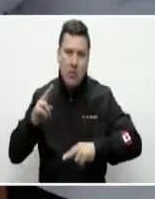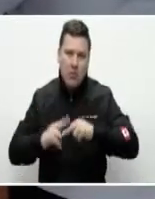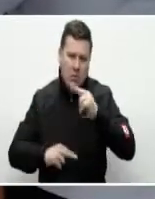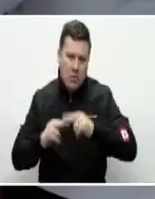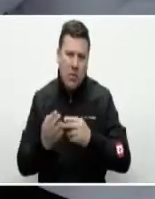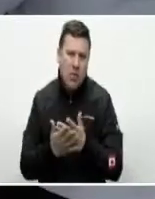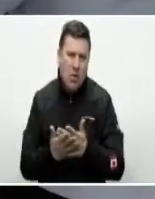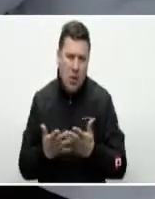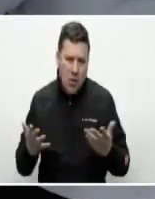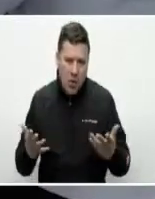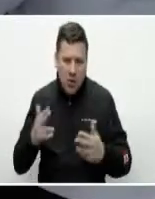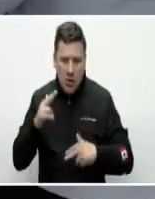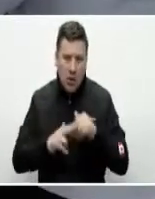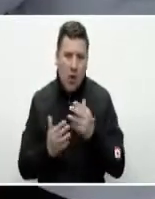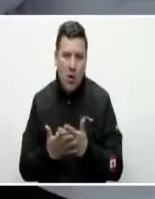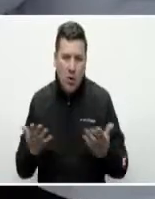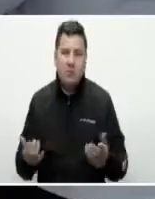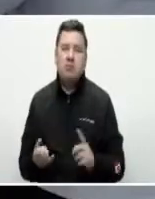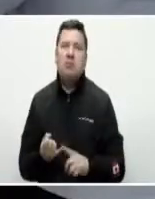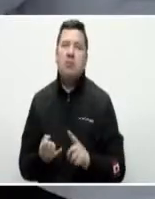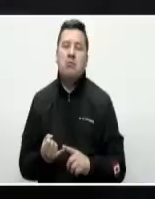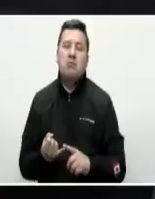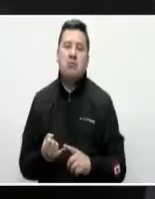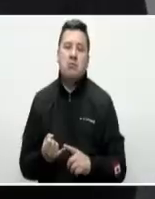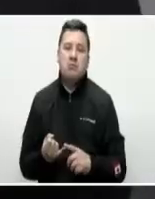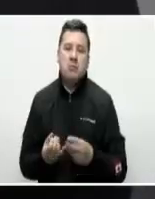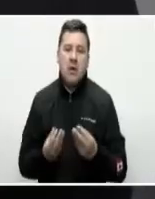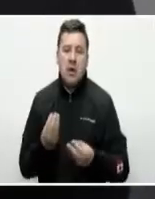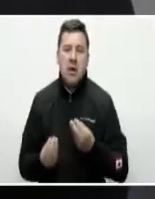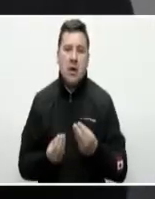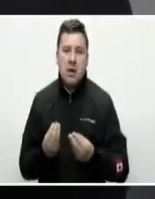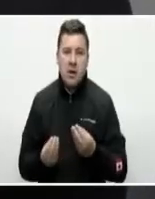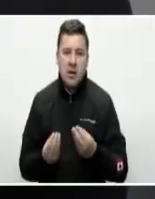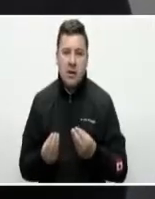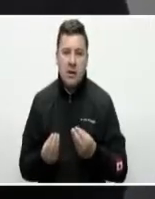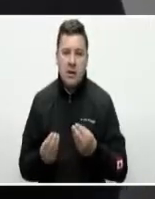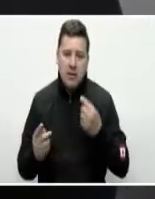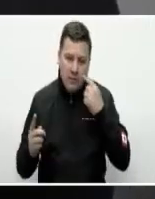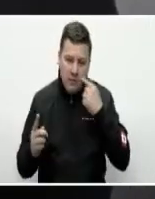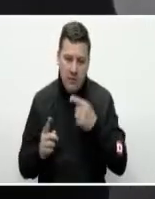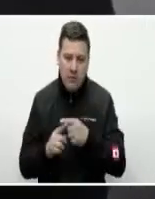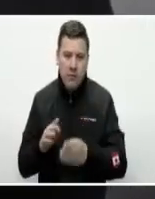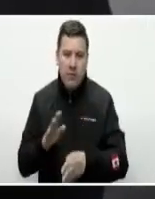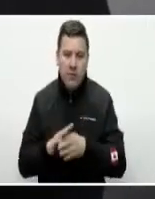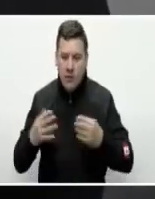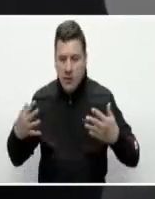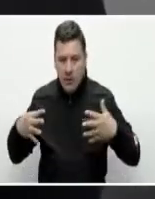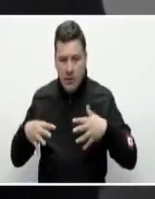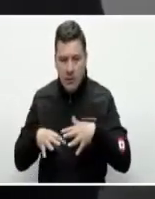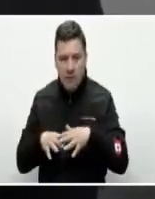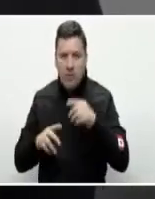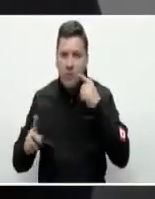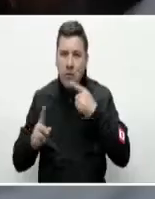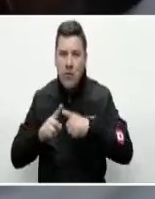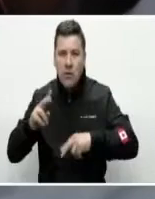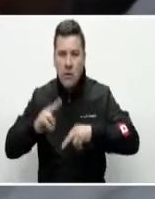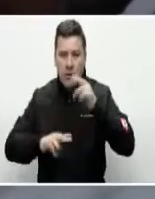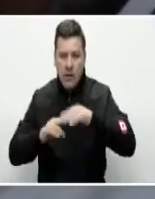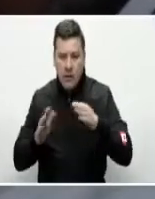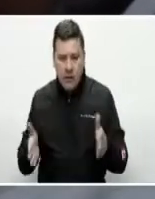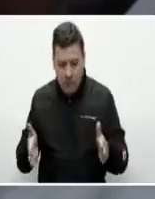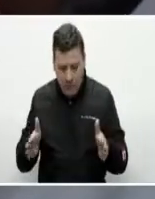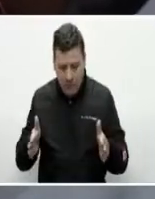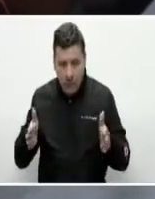cosas inicialmente estamos haciendo desarrollos y diseño de mezclas para poder construir módulos